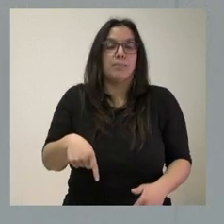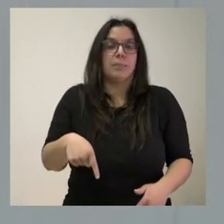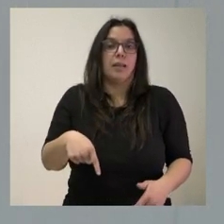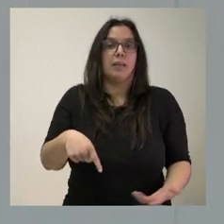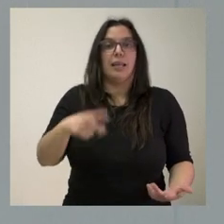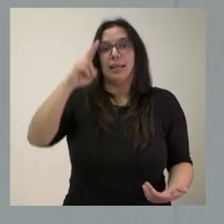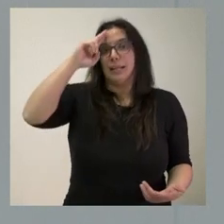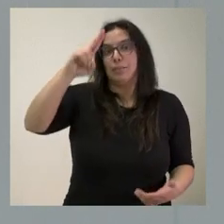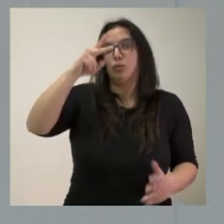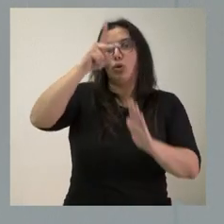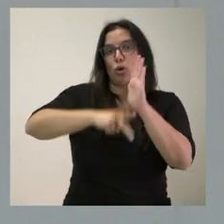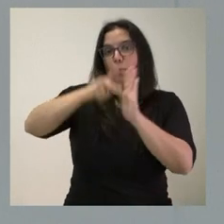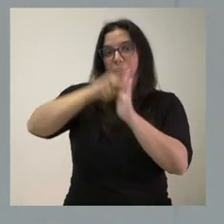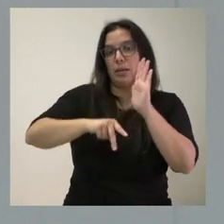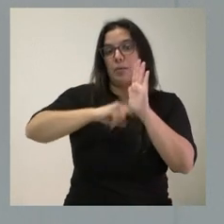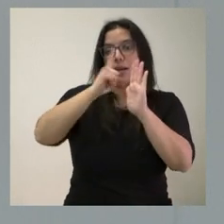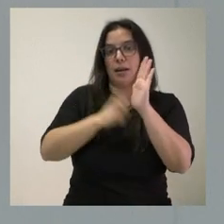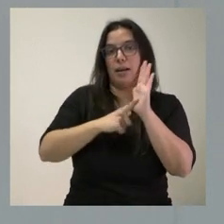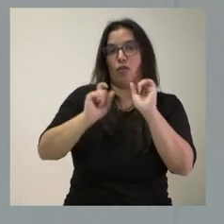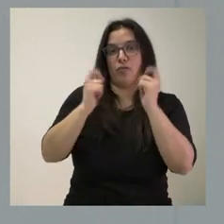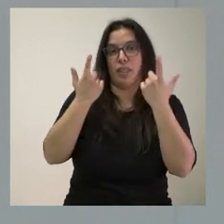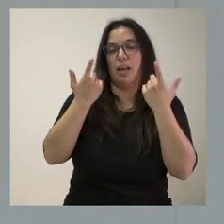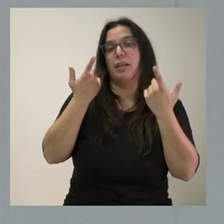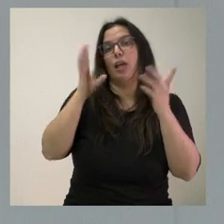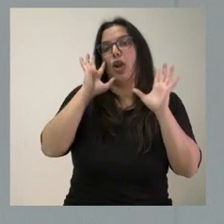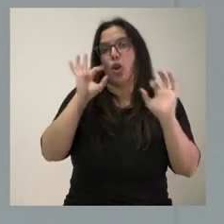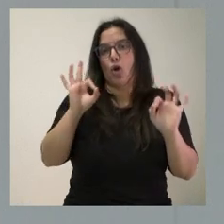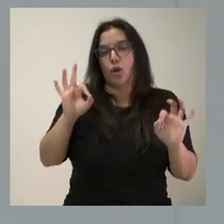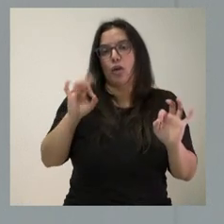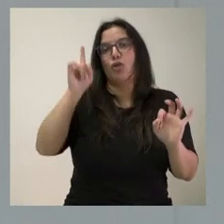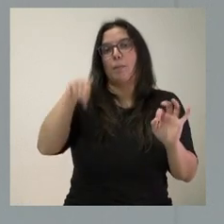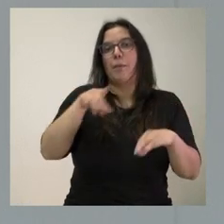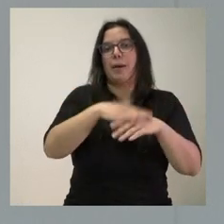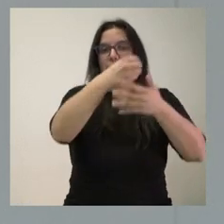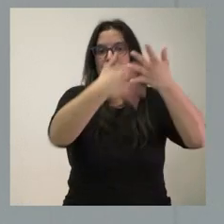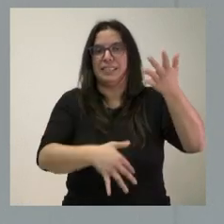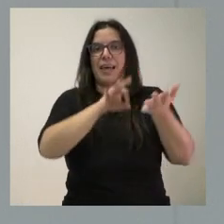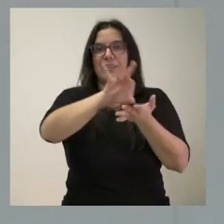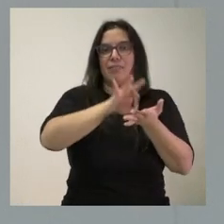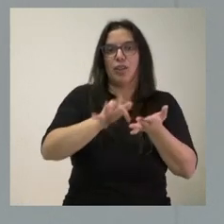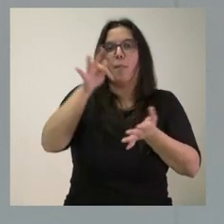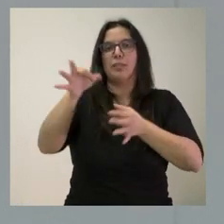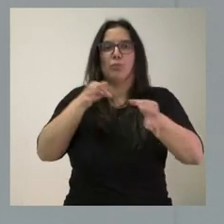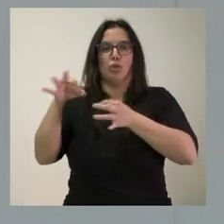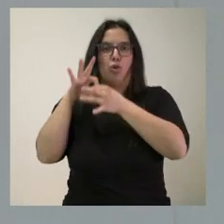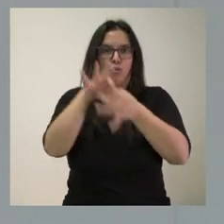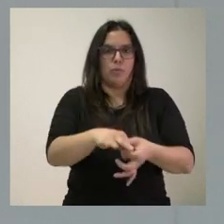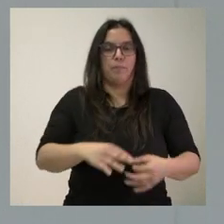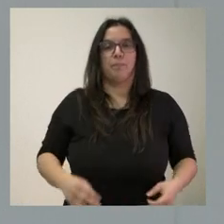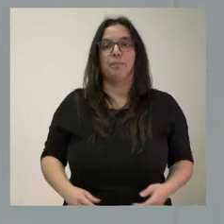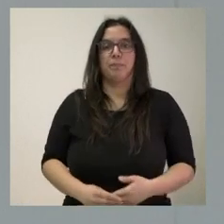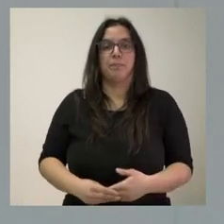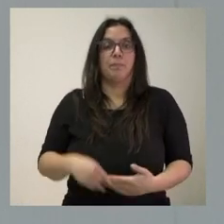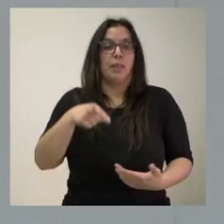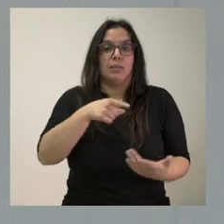a la normativa vigente y también, como es natural, a la cartera de servicio y a los protocolos que están en vigor sobre esta materia. Estas son